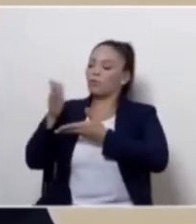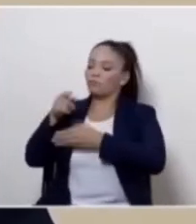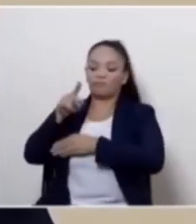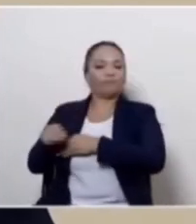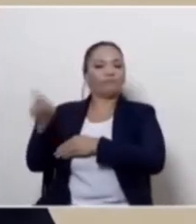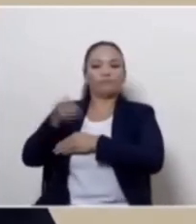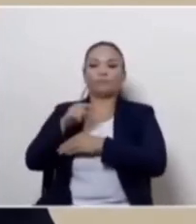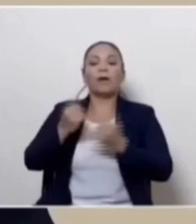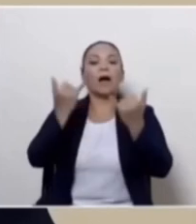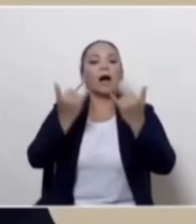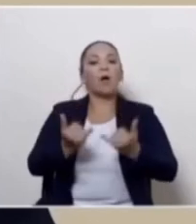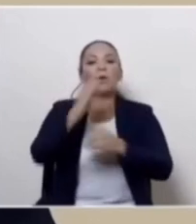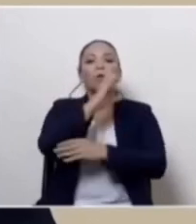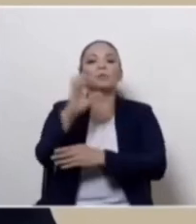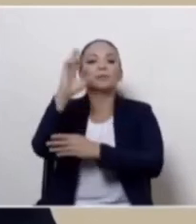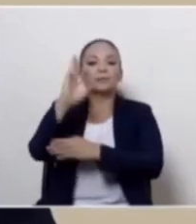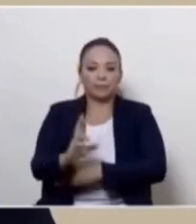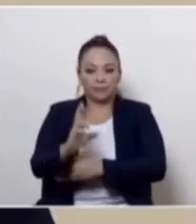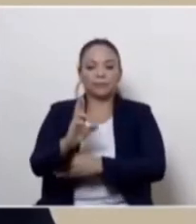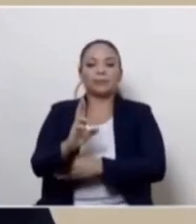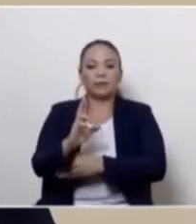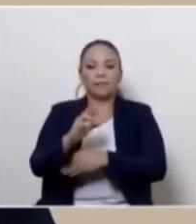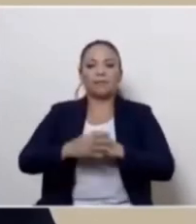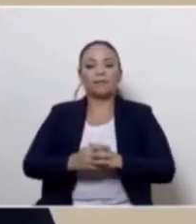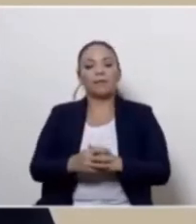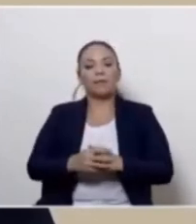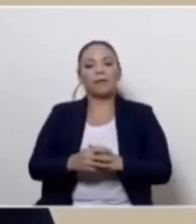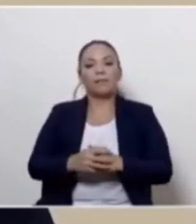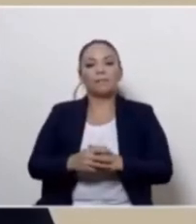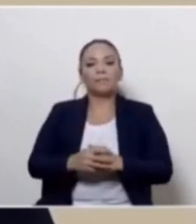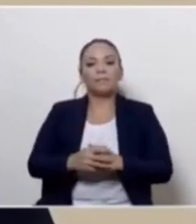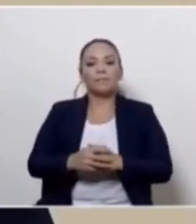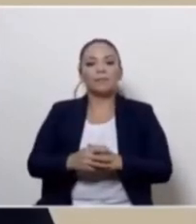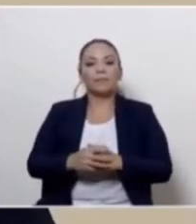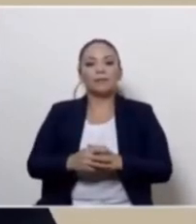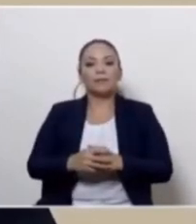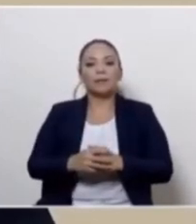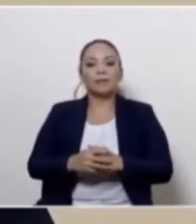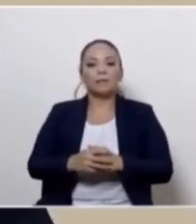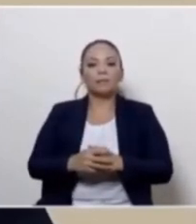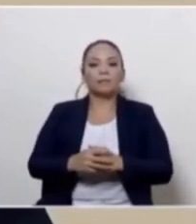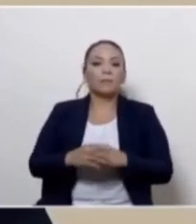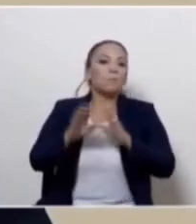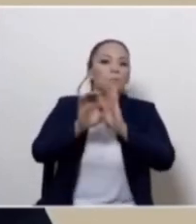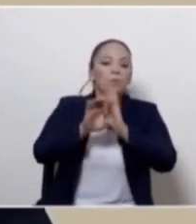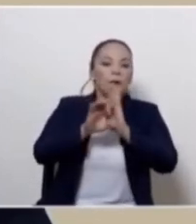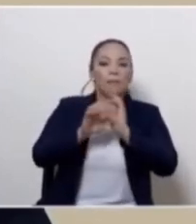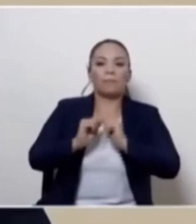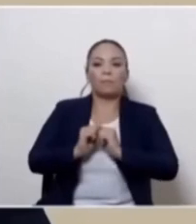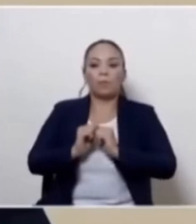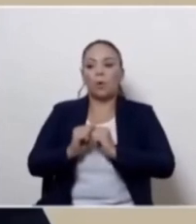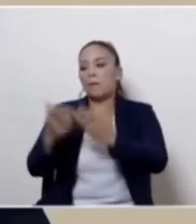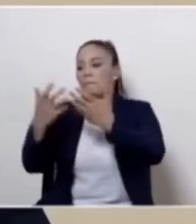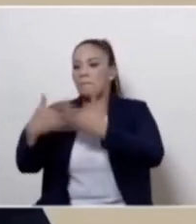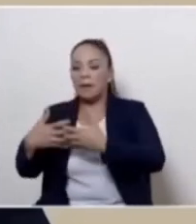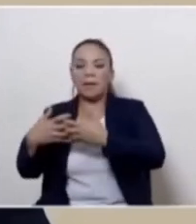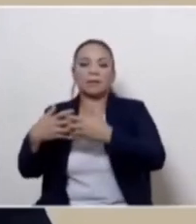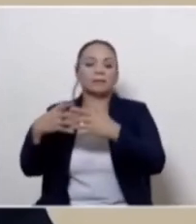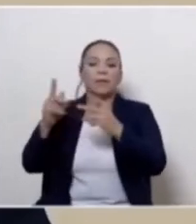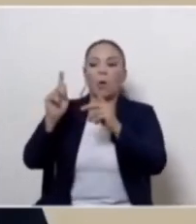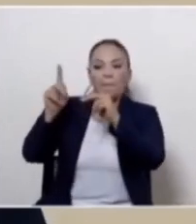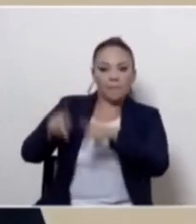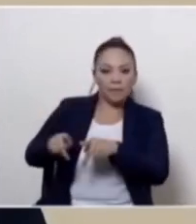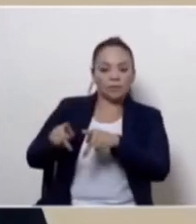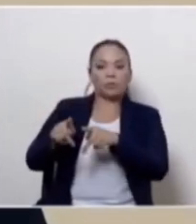momento, quien registra una medicina ante el Ministerio de Salud, es decir,